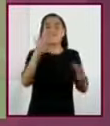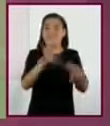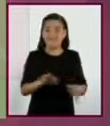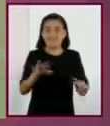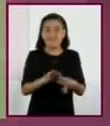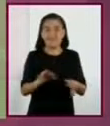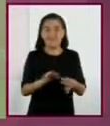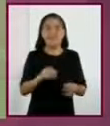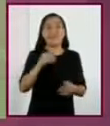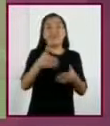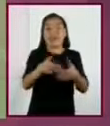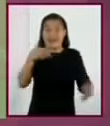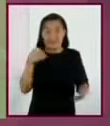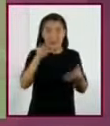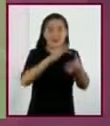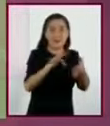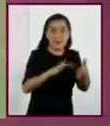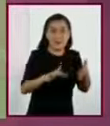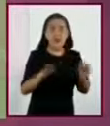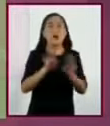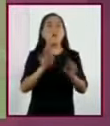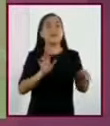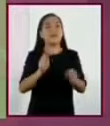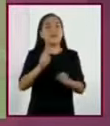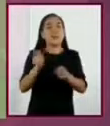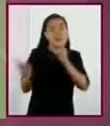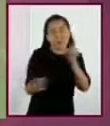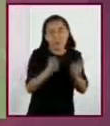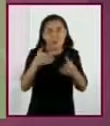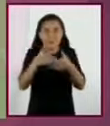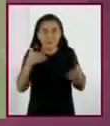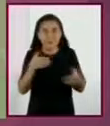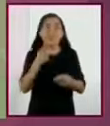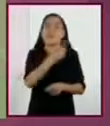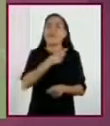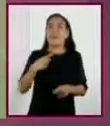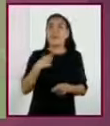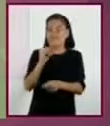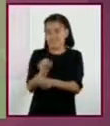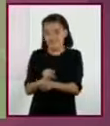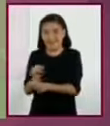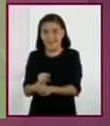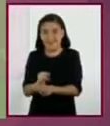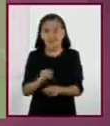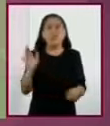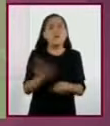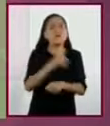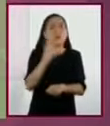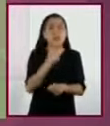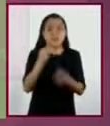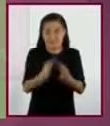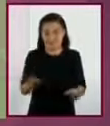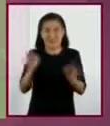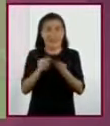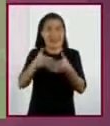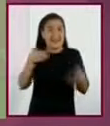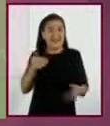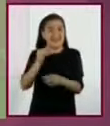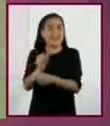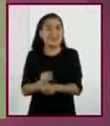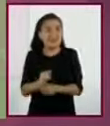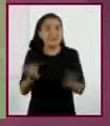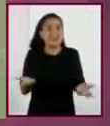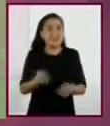que durante la lectura cada predicción debe ser verificada. ¿Y por qué es importante verificar las predicciones?